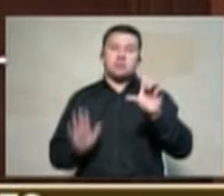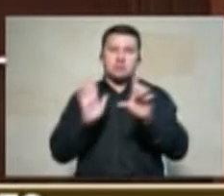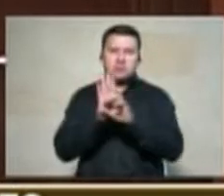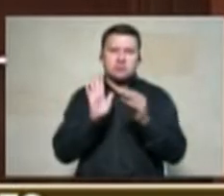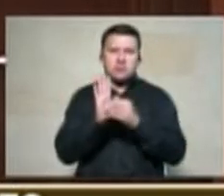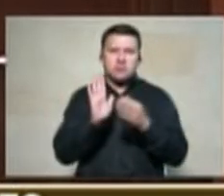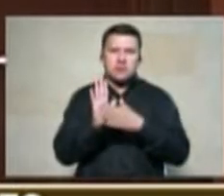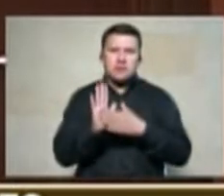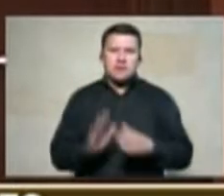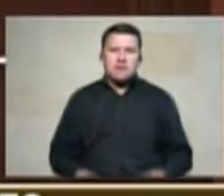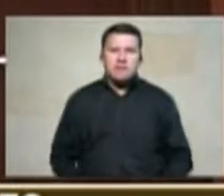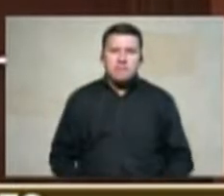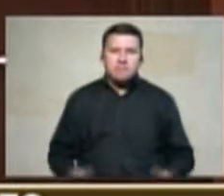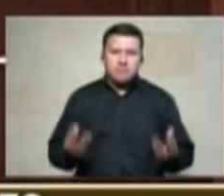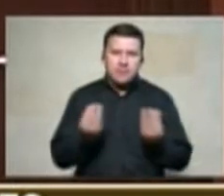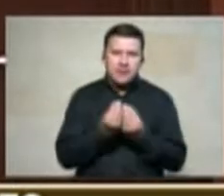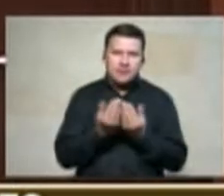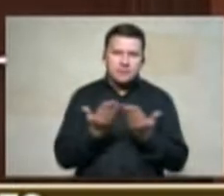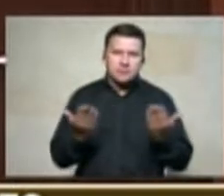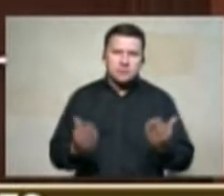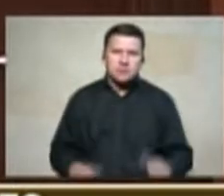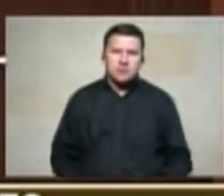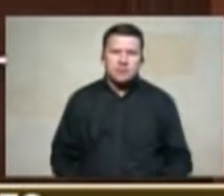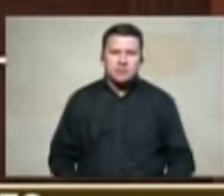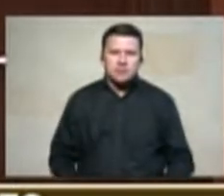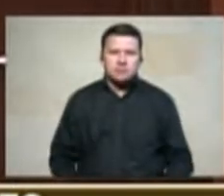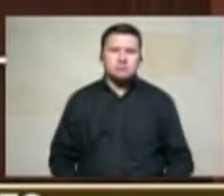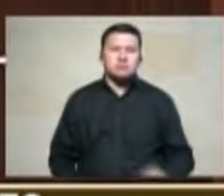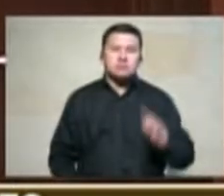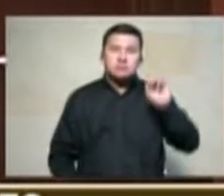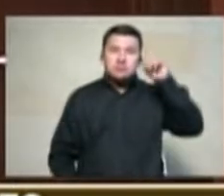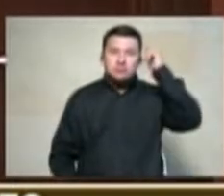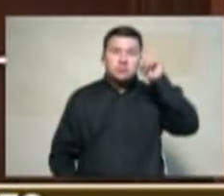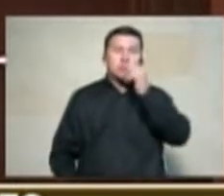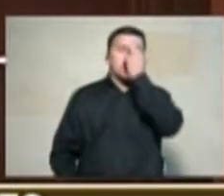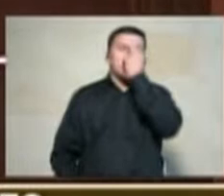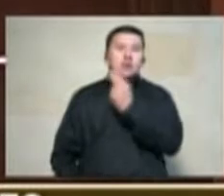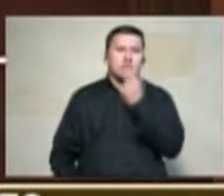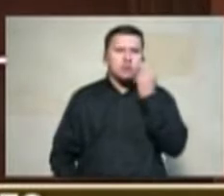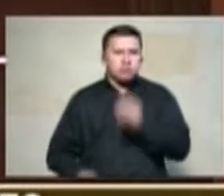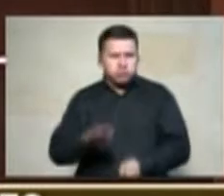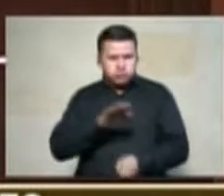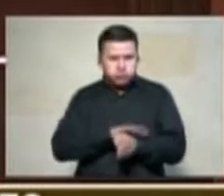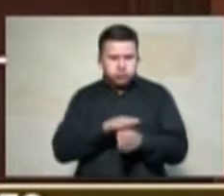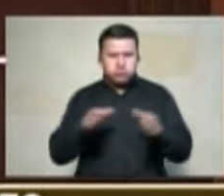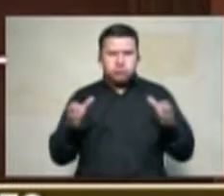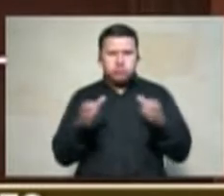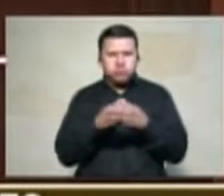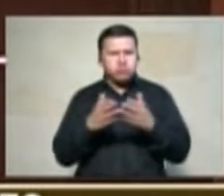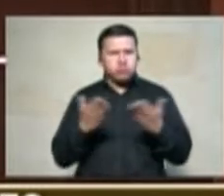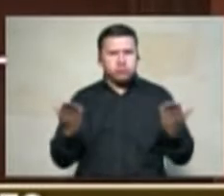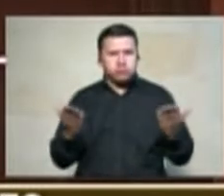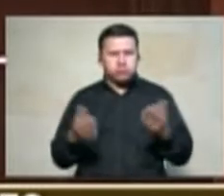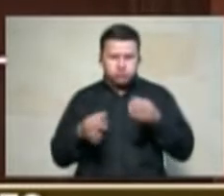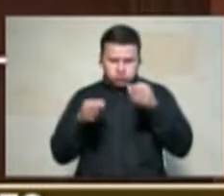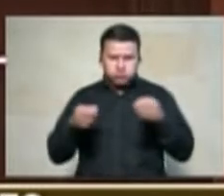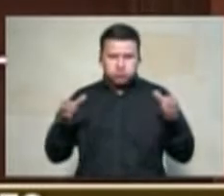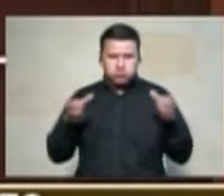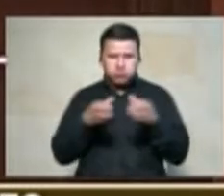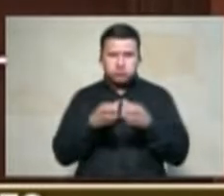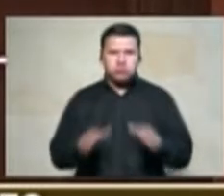ese momento entonces el gobierno se dio el compromiso de hacer seguimiento a unos casos muy puntuales que a lo largo y ancho de este debate